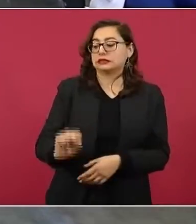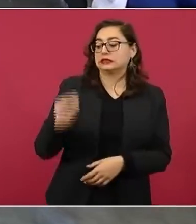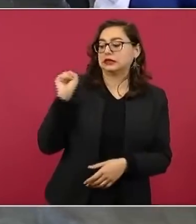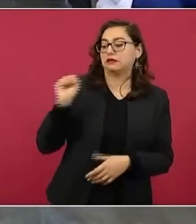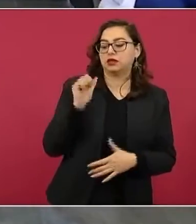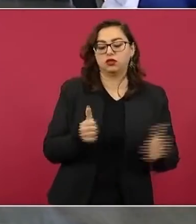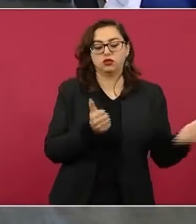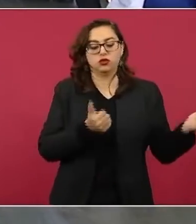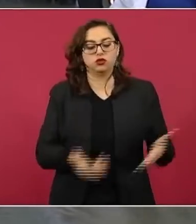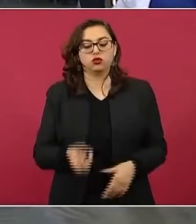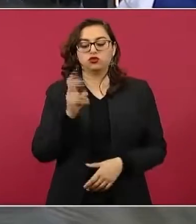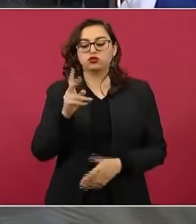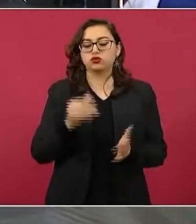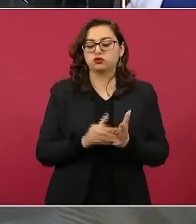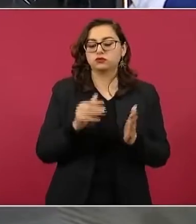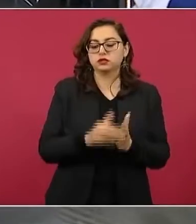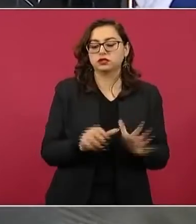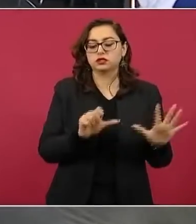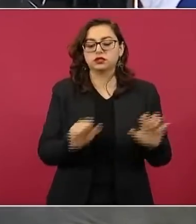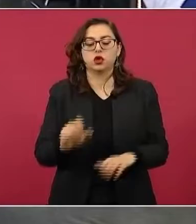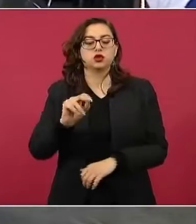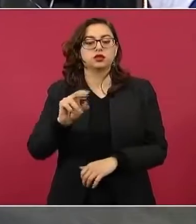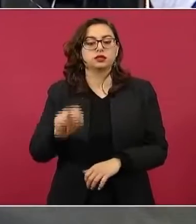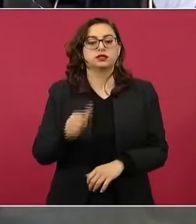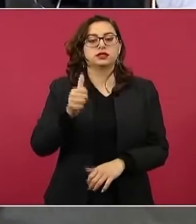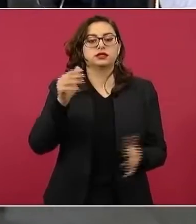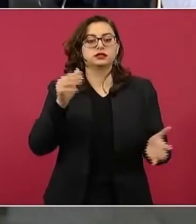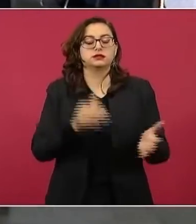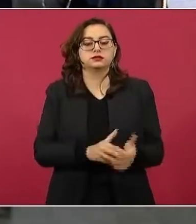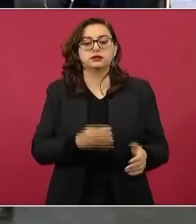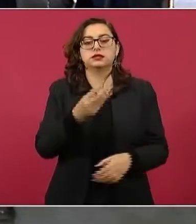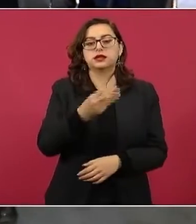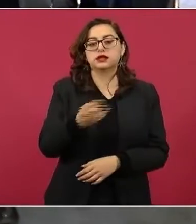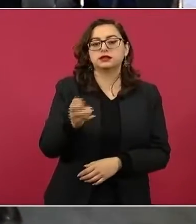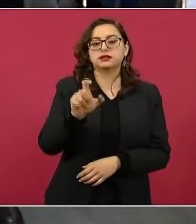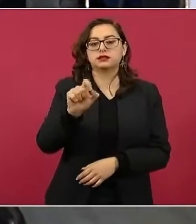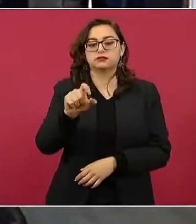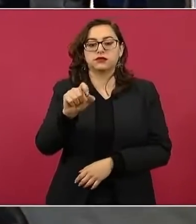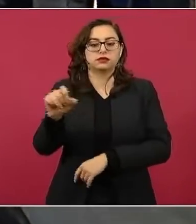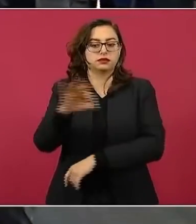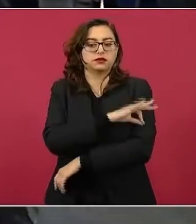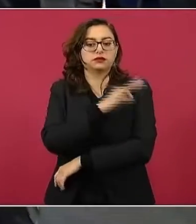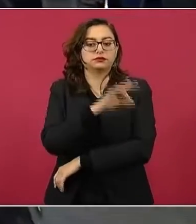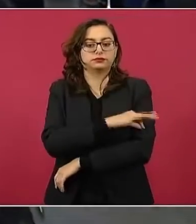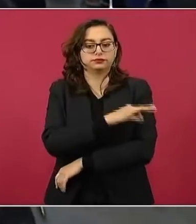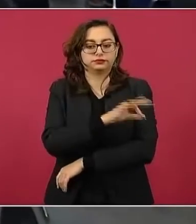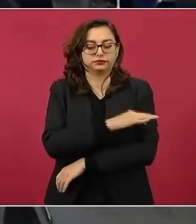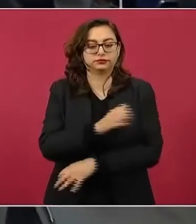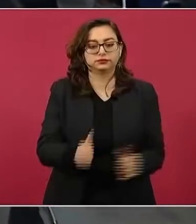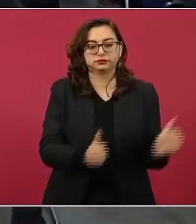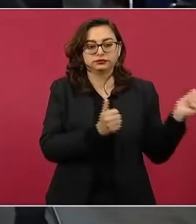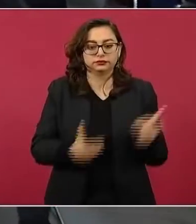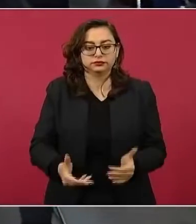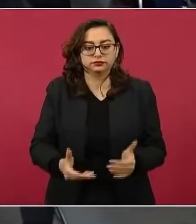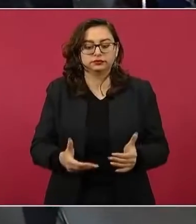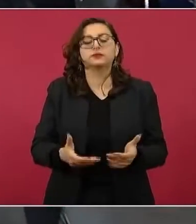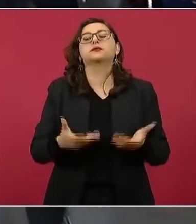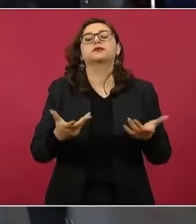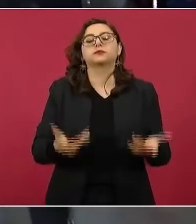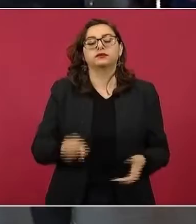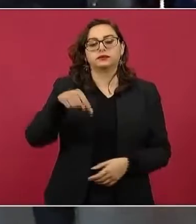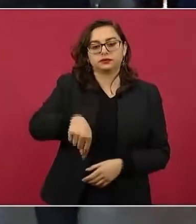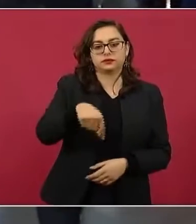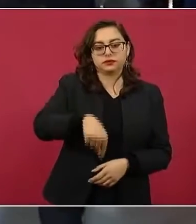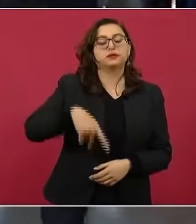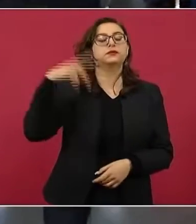seiscientos ochenta y seis mil trescientos veinte dosis, y de esa cantidad se le va a dar a Puebla